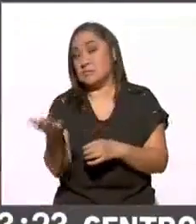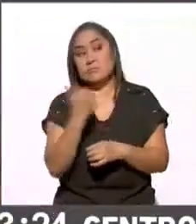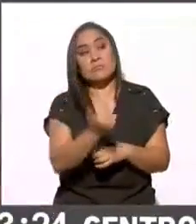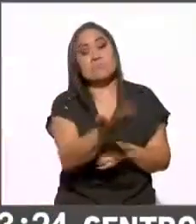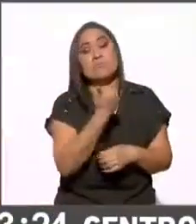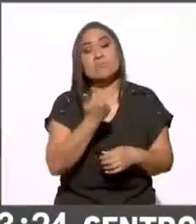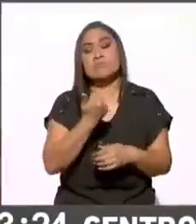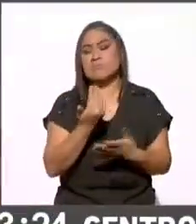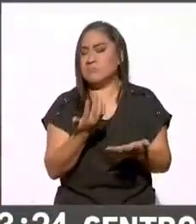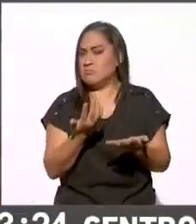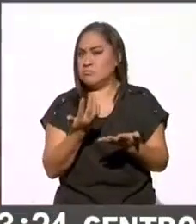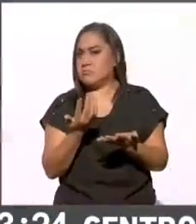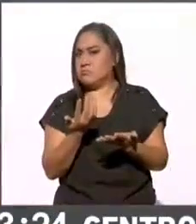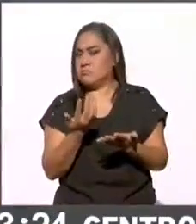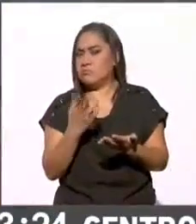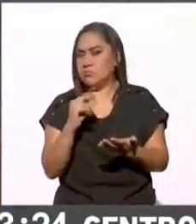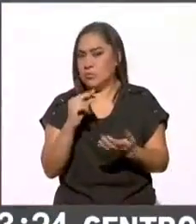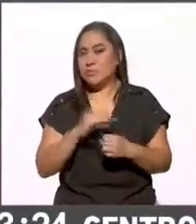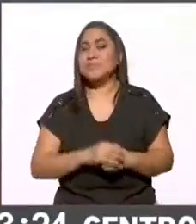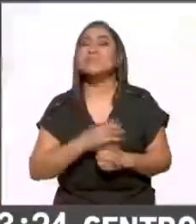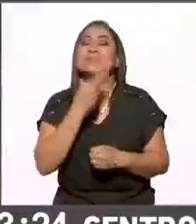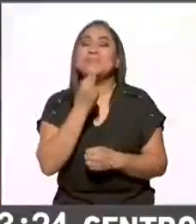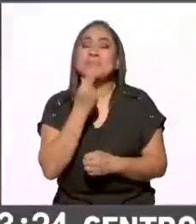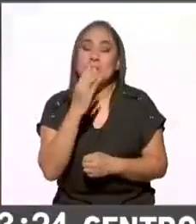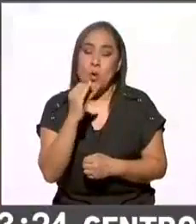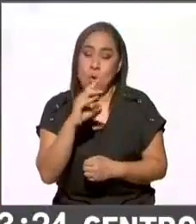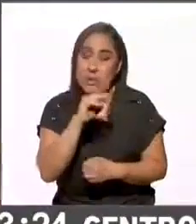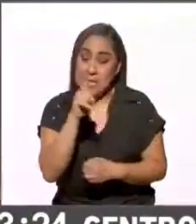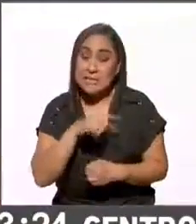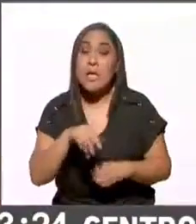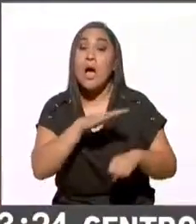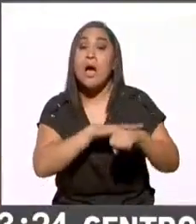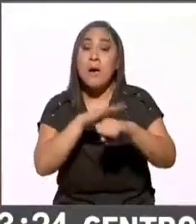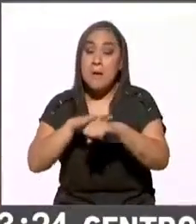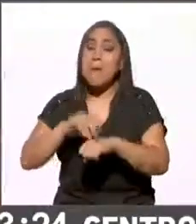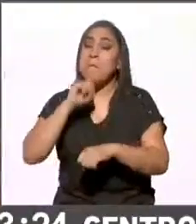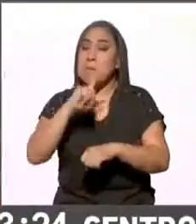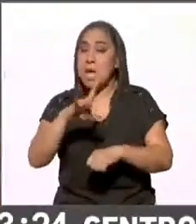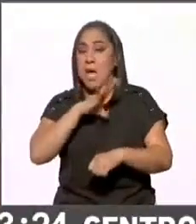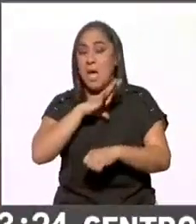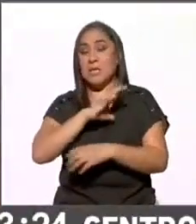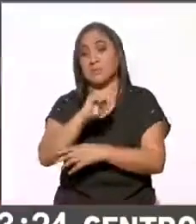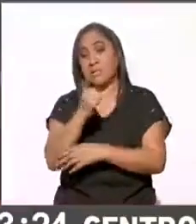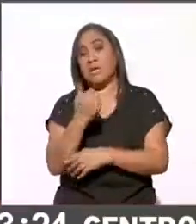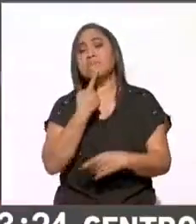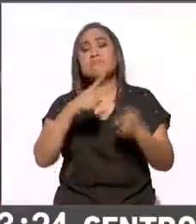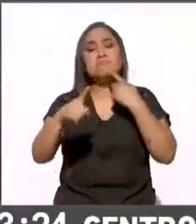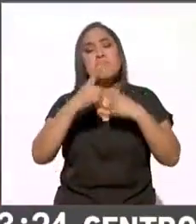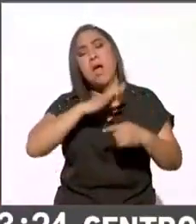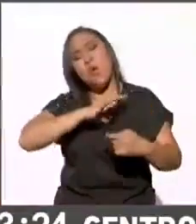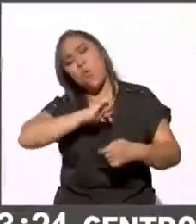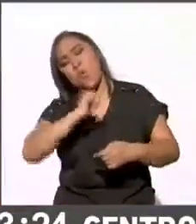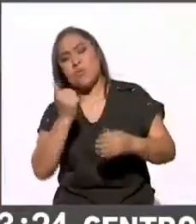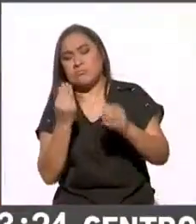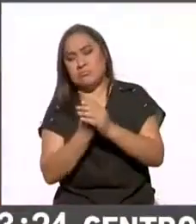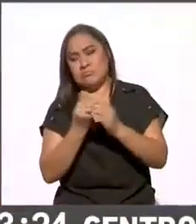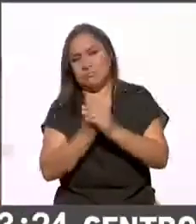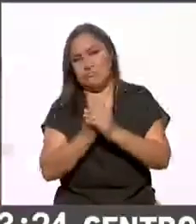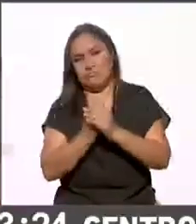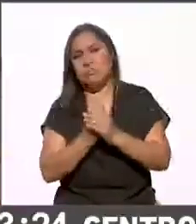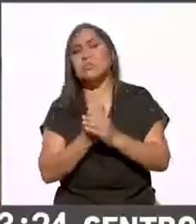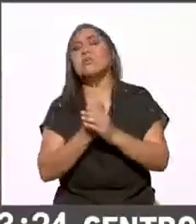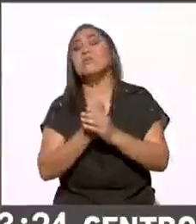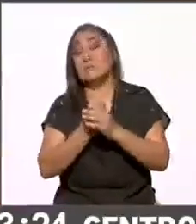ilegal. Ortiz Pinquetti agregó que se registraron además 76 denuncias de otros tipos de delitos, con